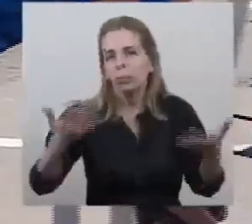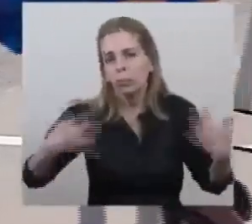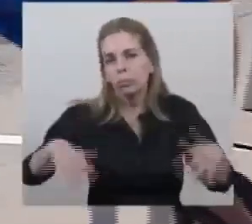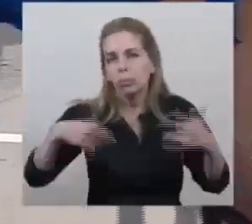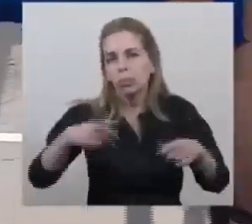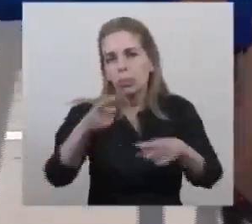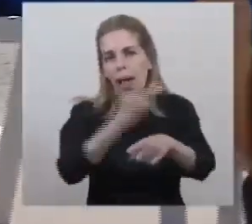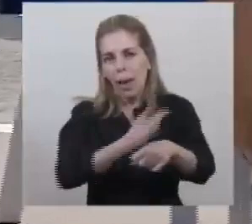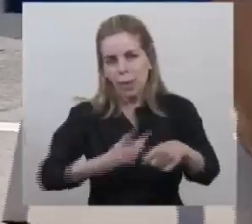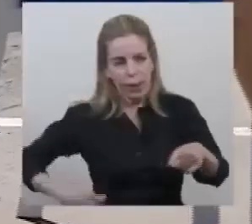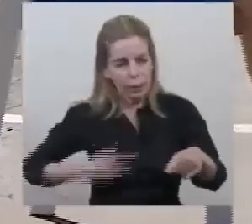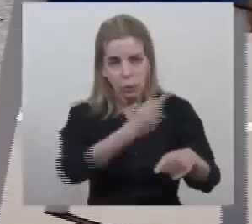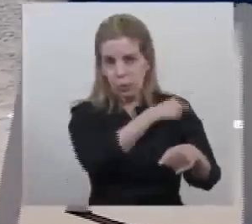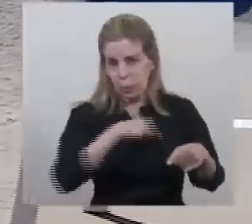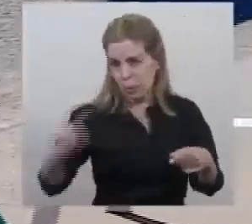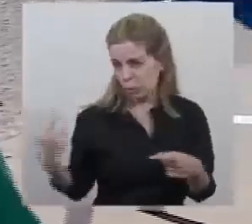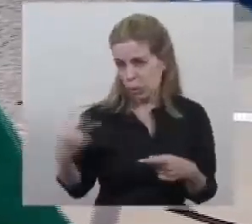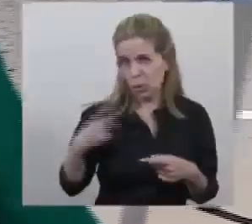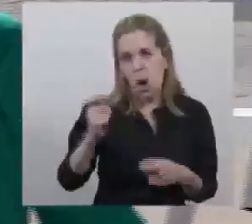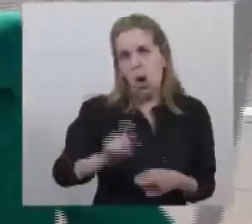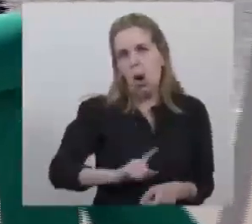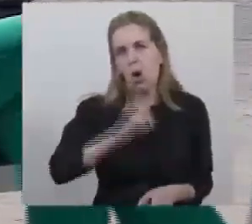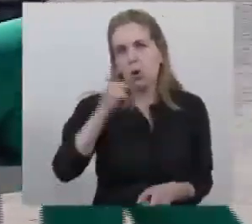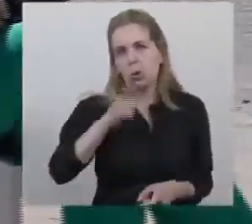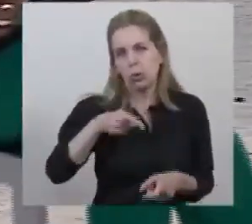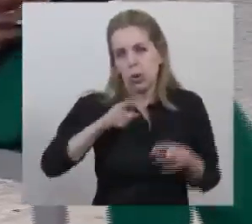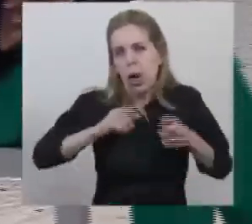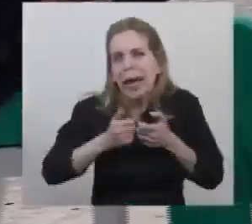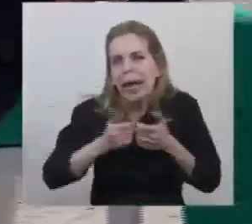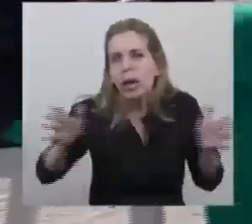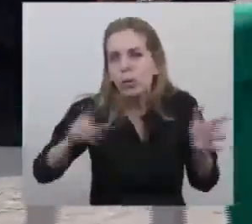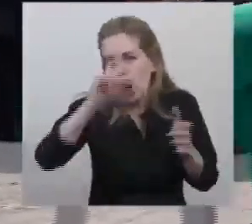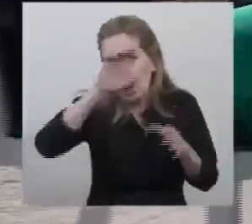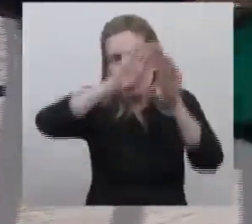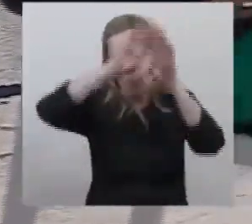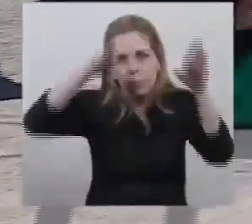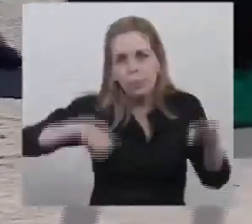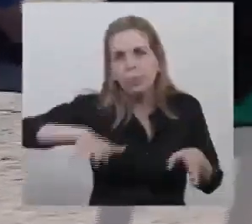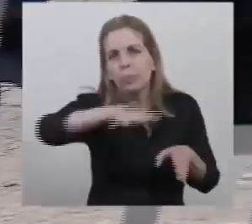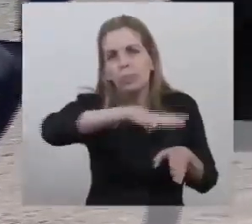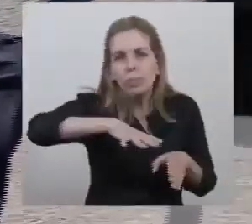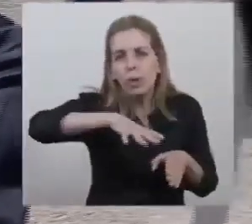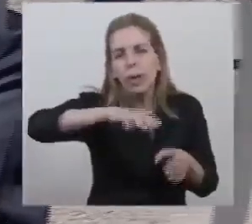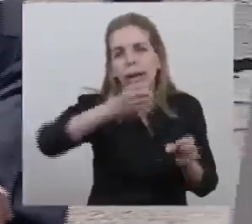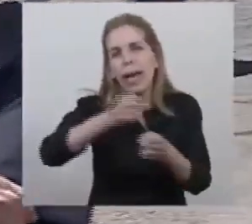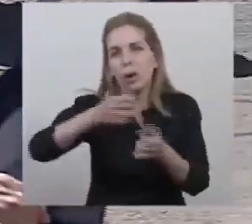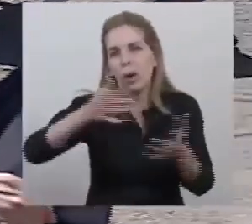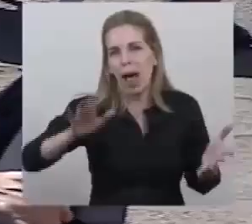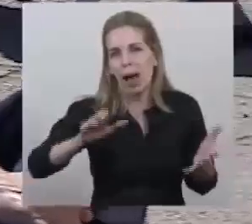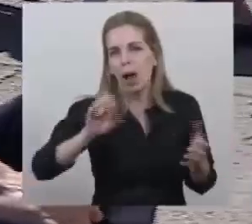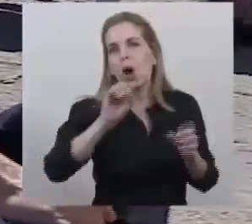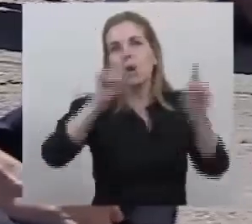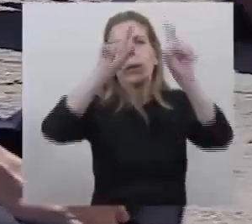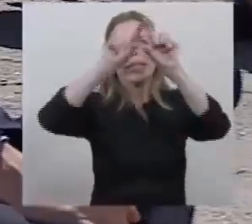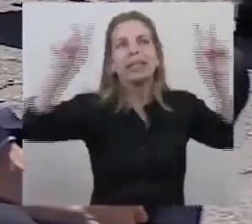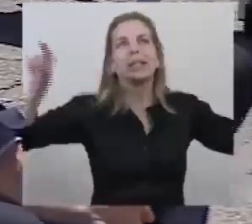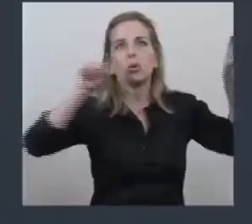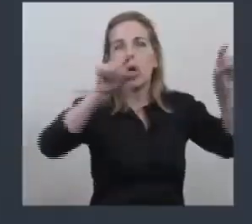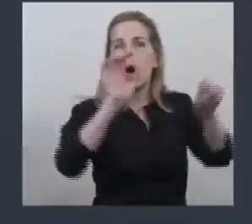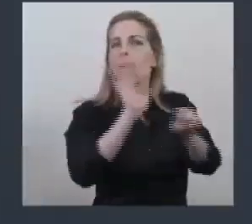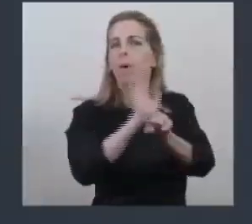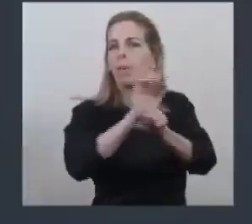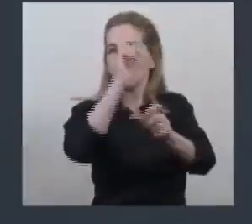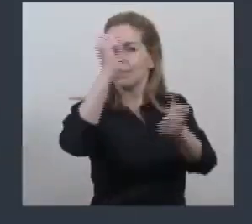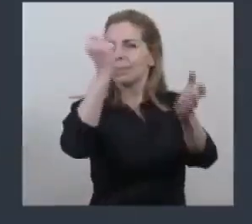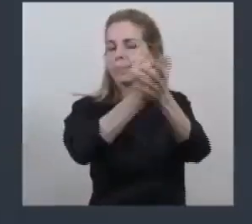da estar inaugurando este hospital en Escobar, Nación, Provincia, Municipio y con este nombre que es como una estrella que nos